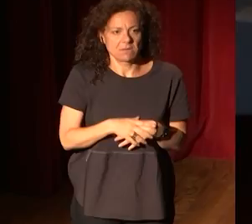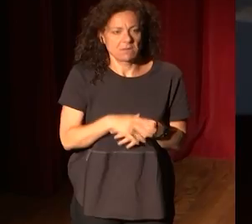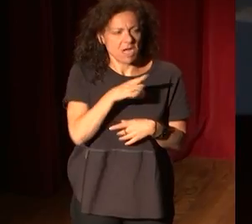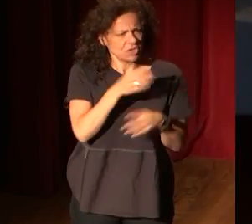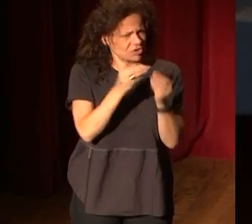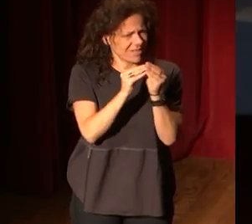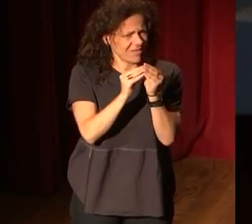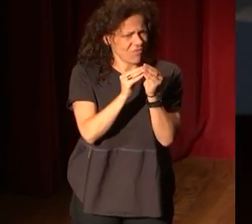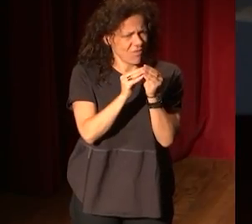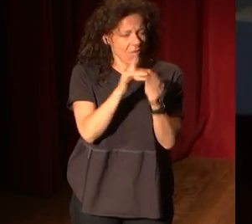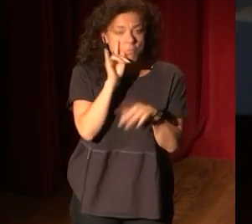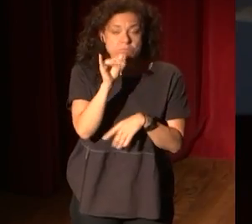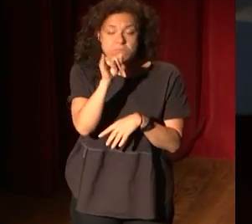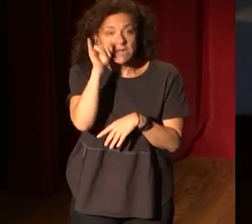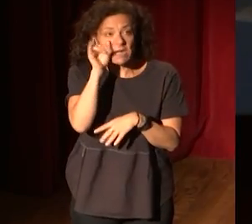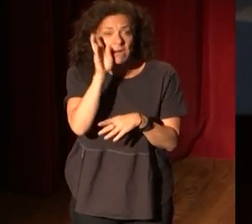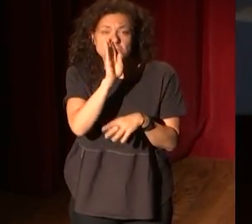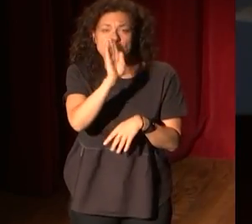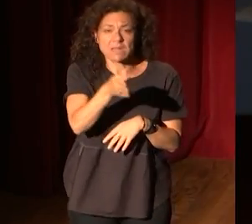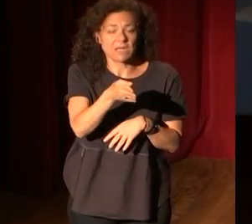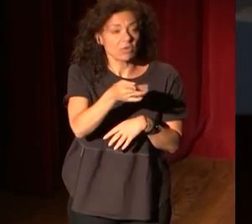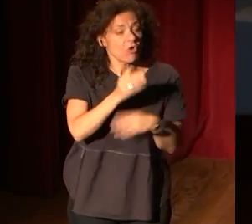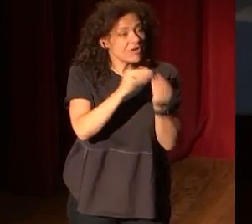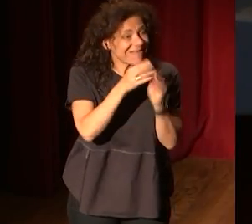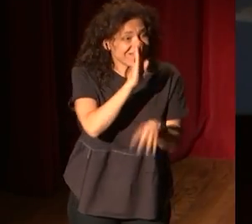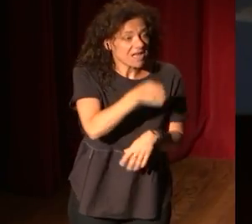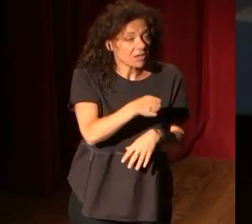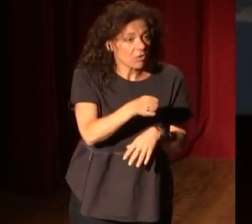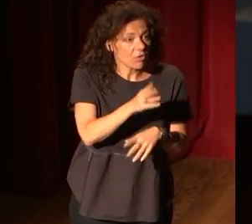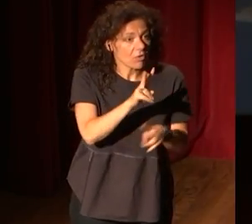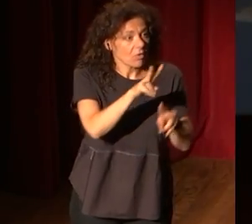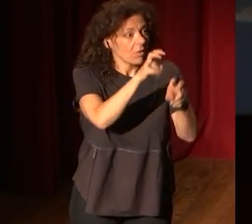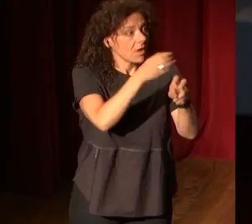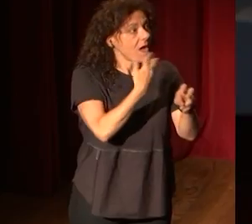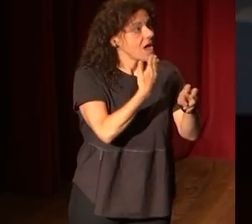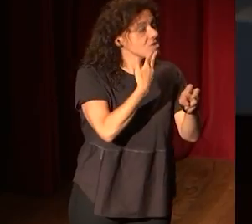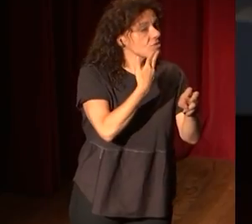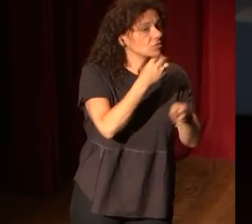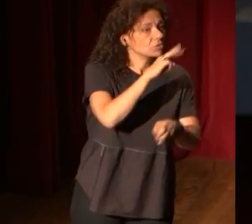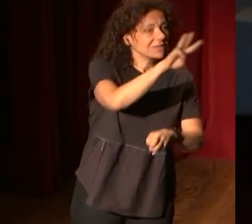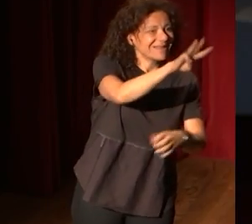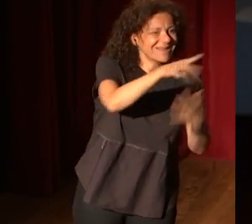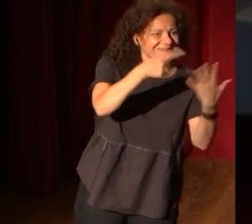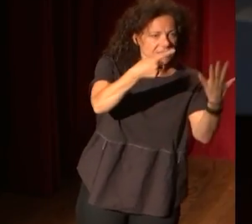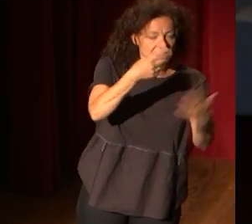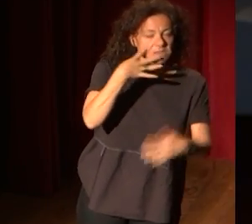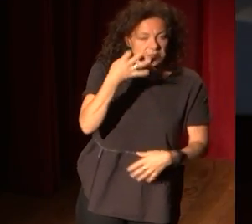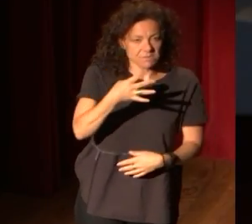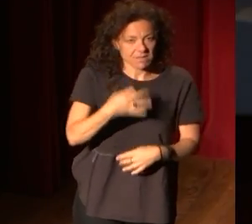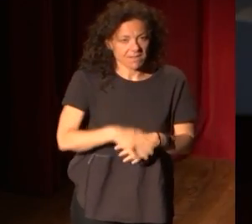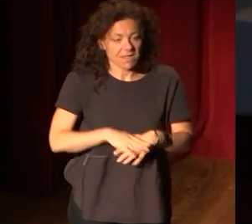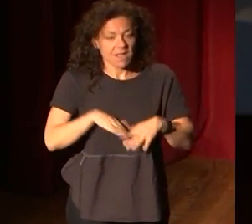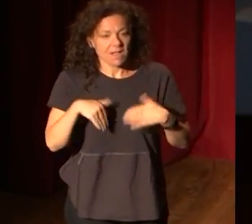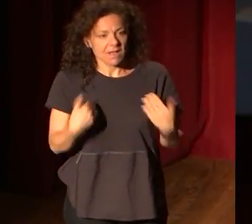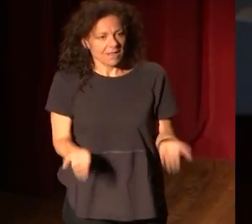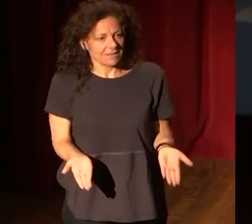Haciendo Emisiones en Directo desde la época de... Bueno, del año 36. Efectivamente. Entonces, ¿cuál es